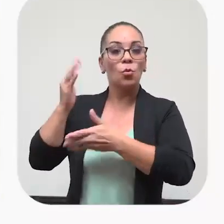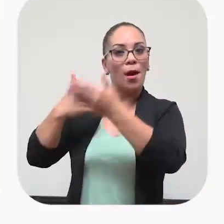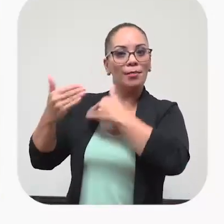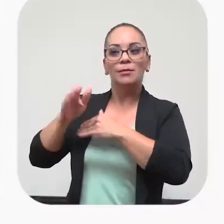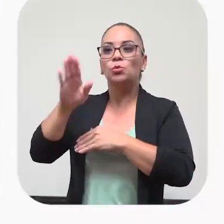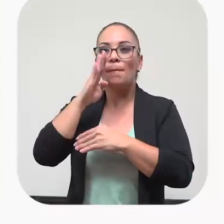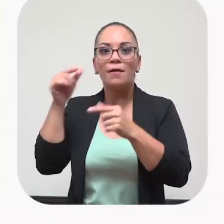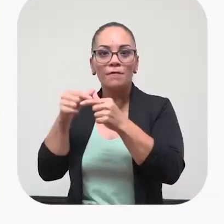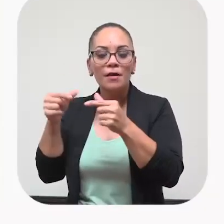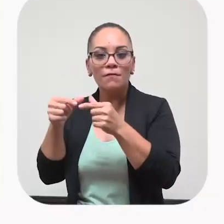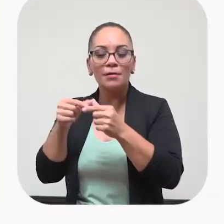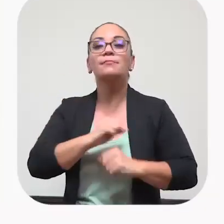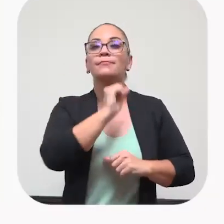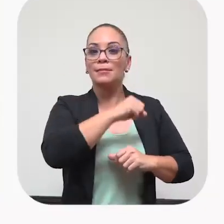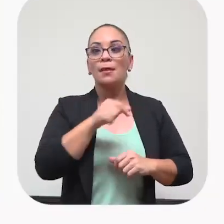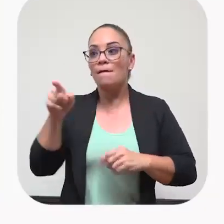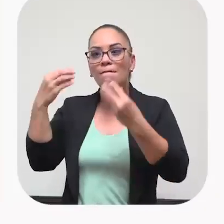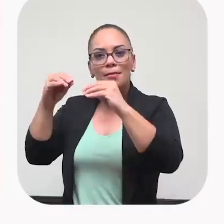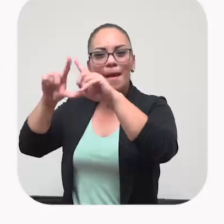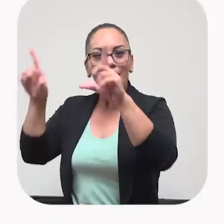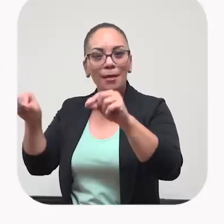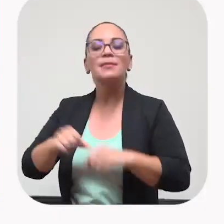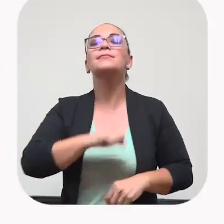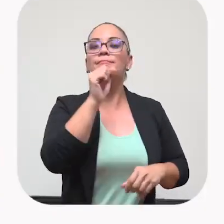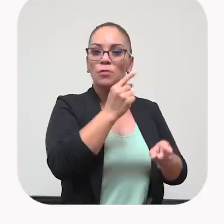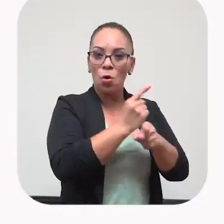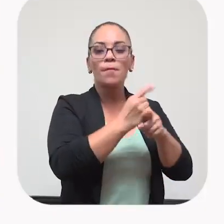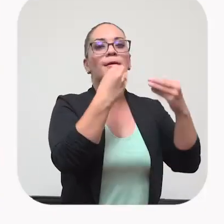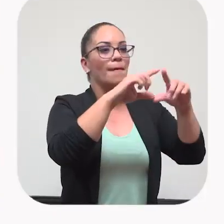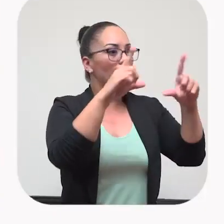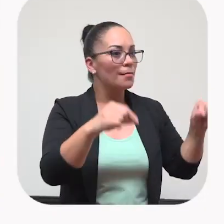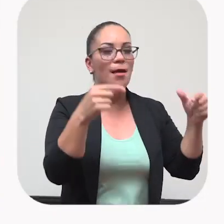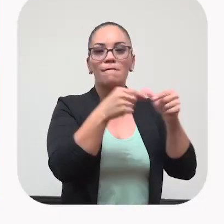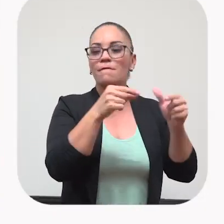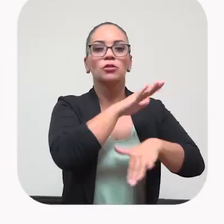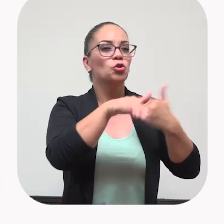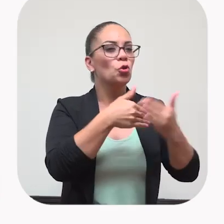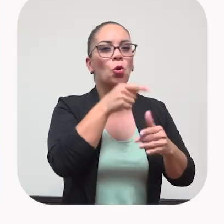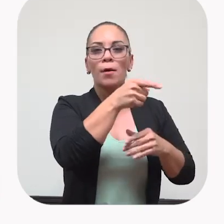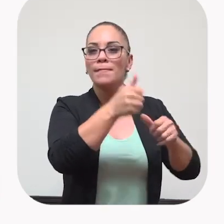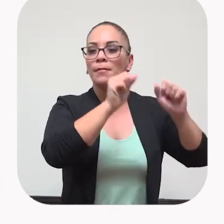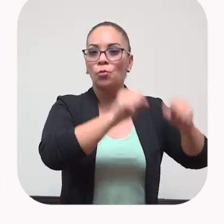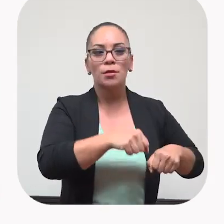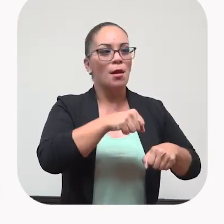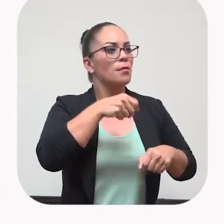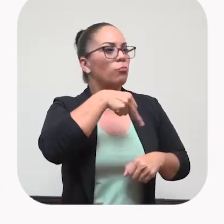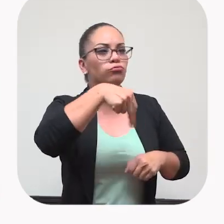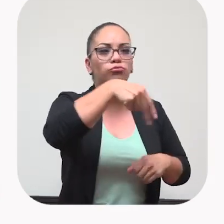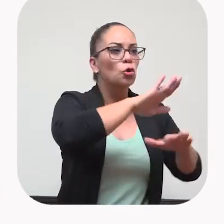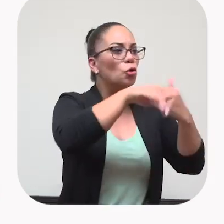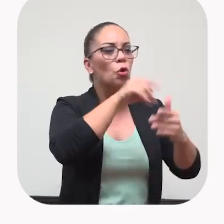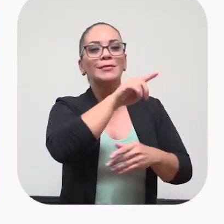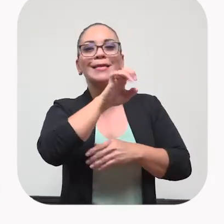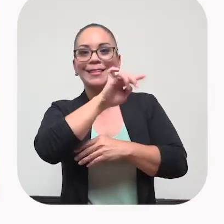antes que su mamá hacía rifas. Ajá. Y vendía empanadas. Vendía empanadas, hacía rifas. Ella, todo lo que podía, caminaba por